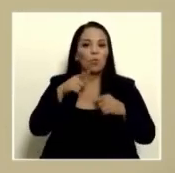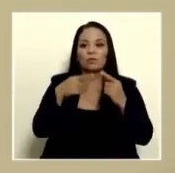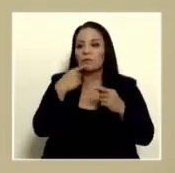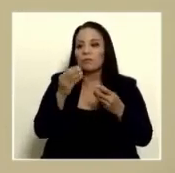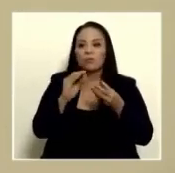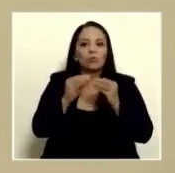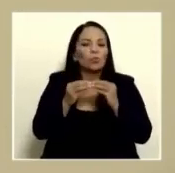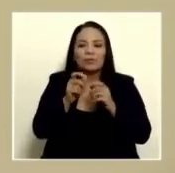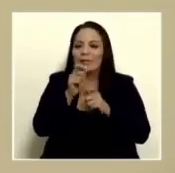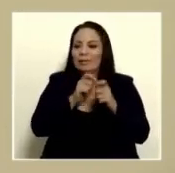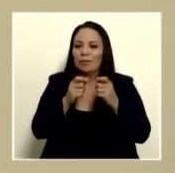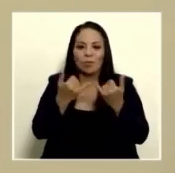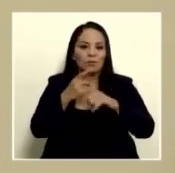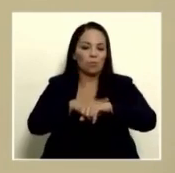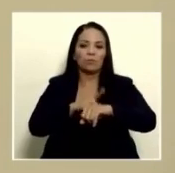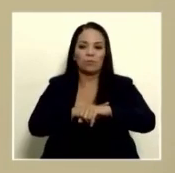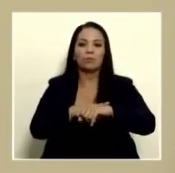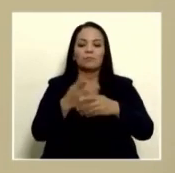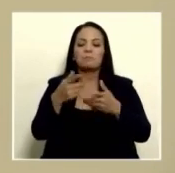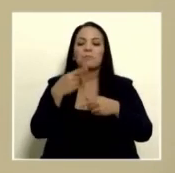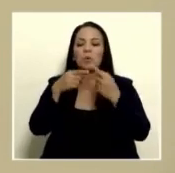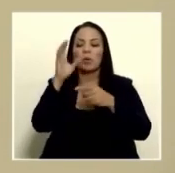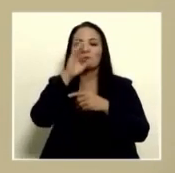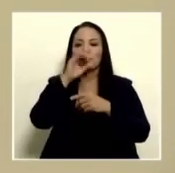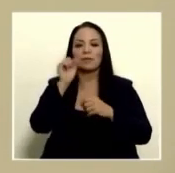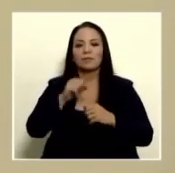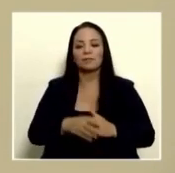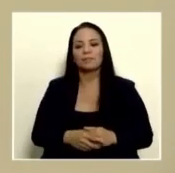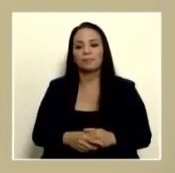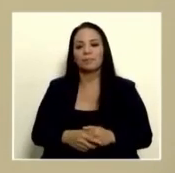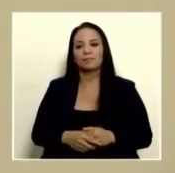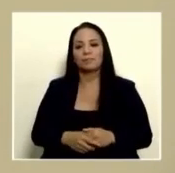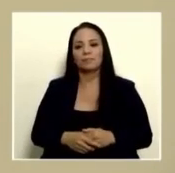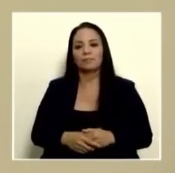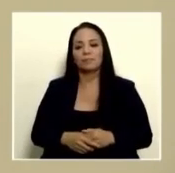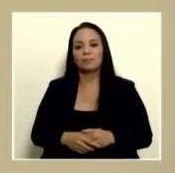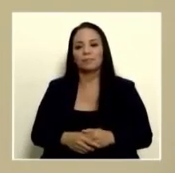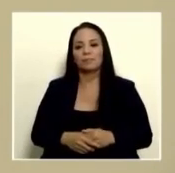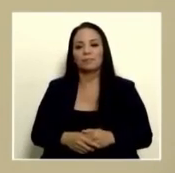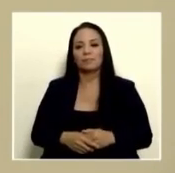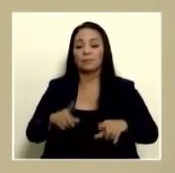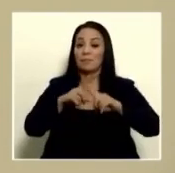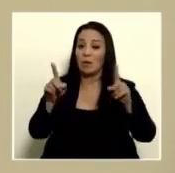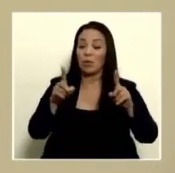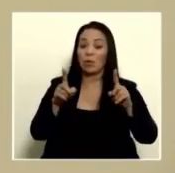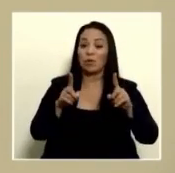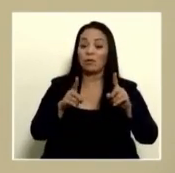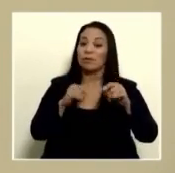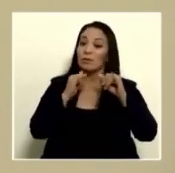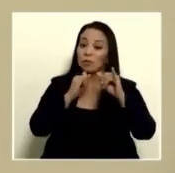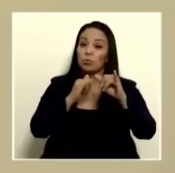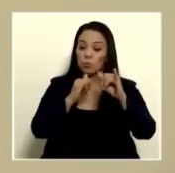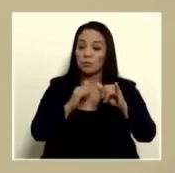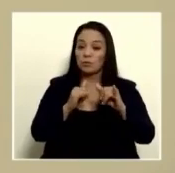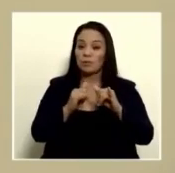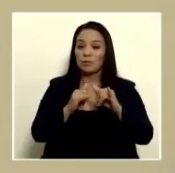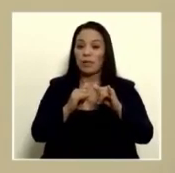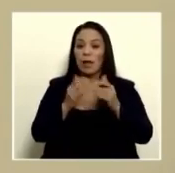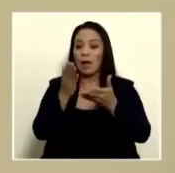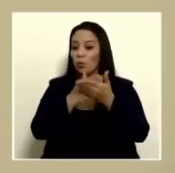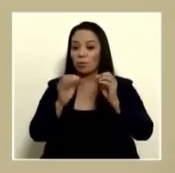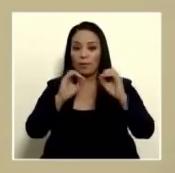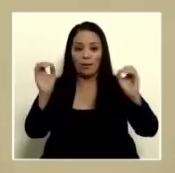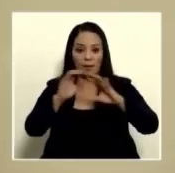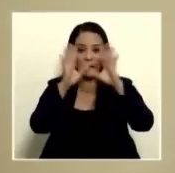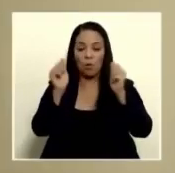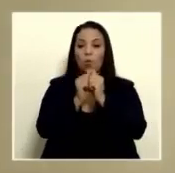número exacto en este momento pero se lo voy a buscar pero si las denuncias que no sean aclaradas